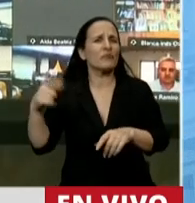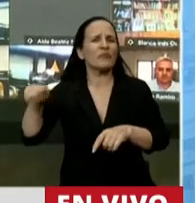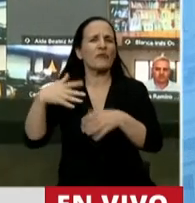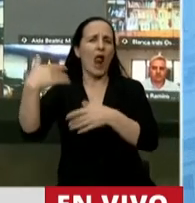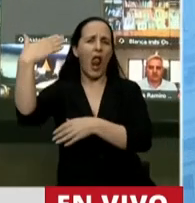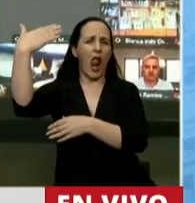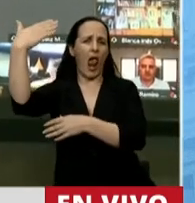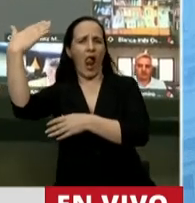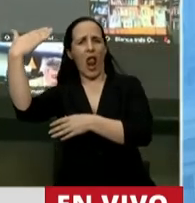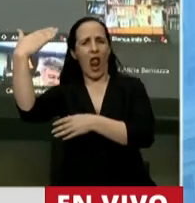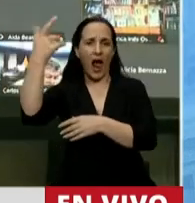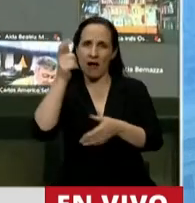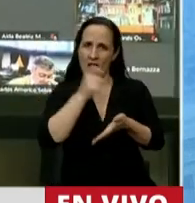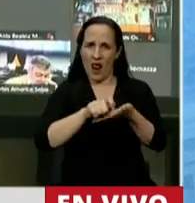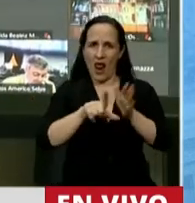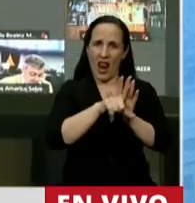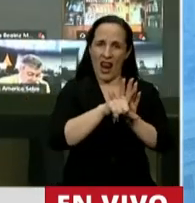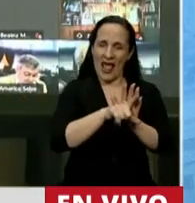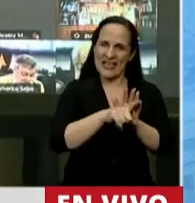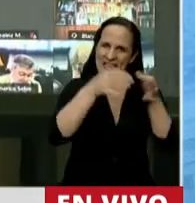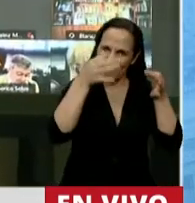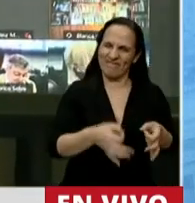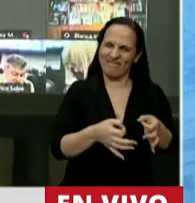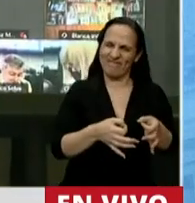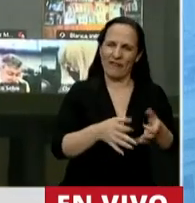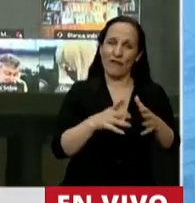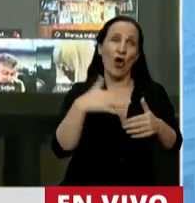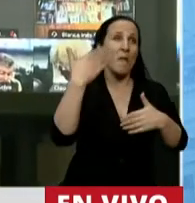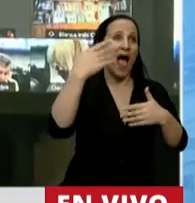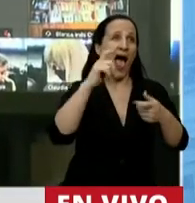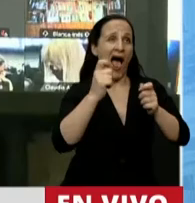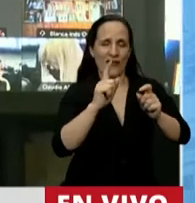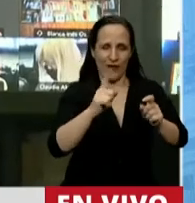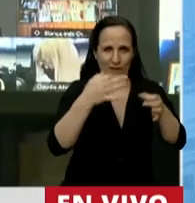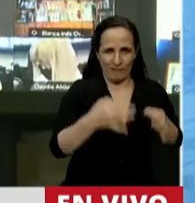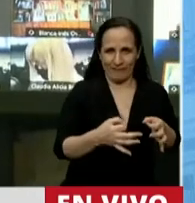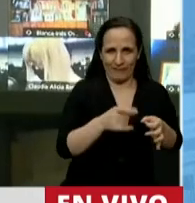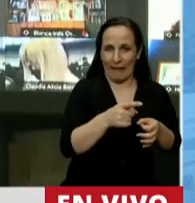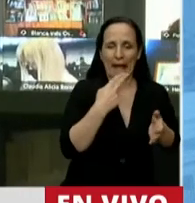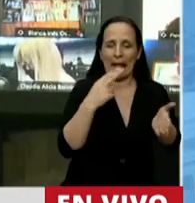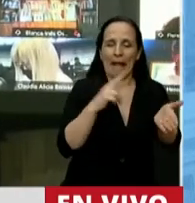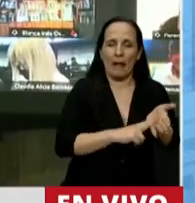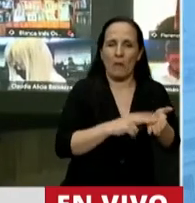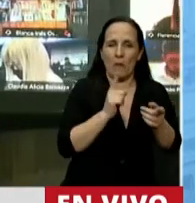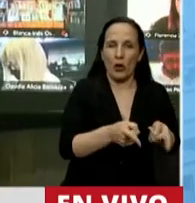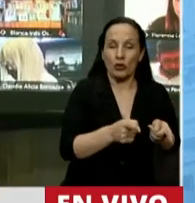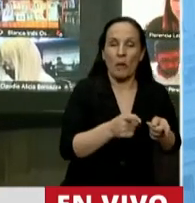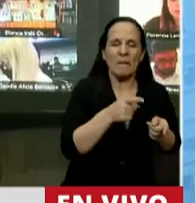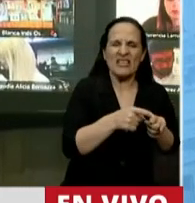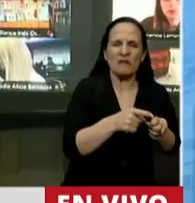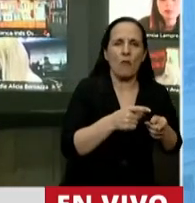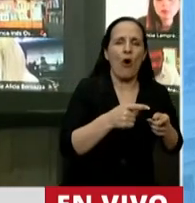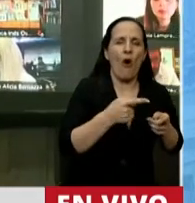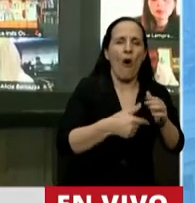emancipadores, pero elegíslas como conservadores rancio. Defienden un régimen impositivo regresivo, la